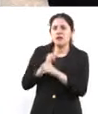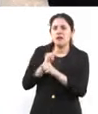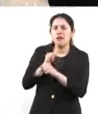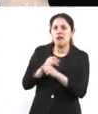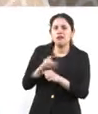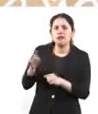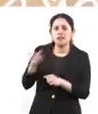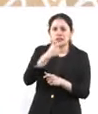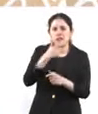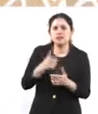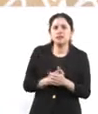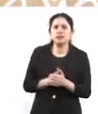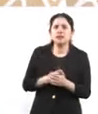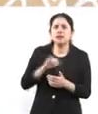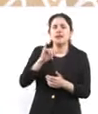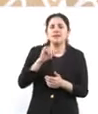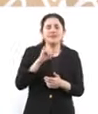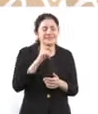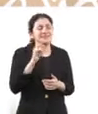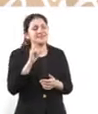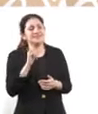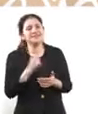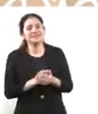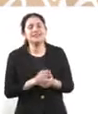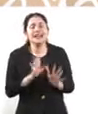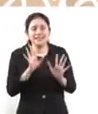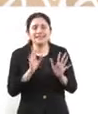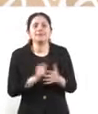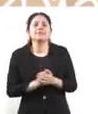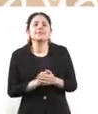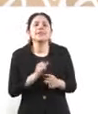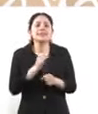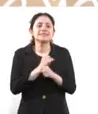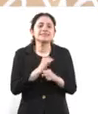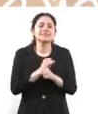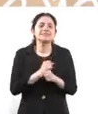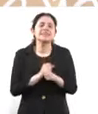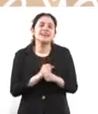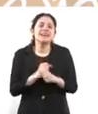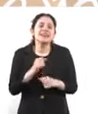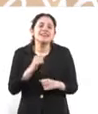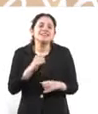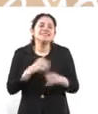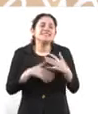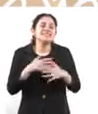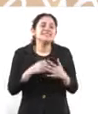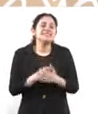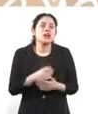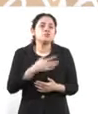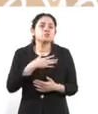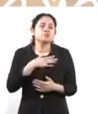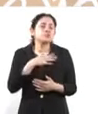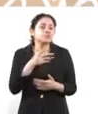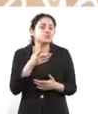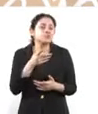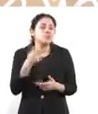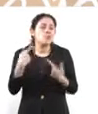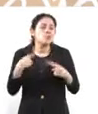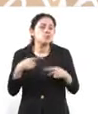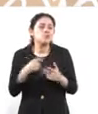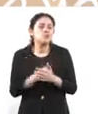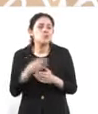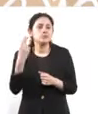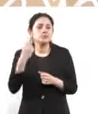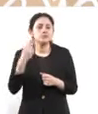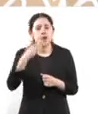Sí, pues se está haciendo la investigación, tanto la Contraloría como la Fiscalía General de Justicia, pero es importante que la gente sepa la